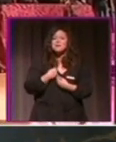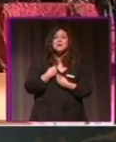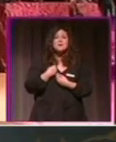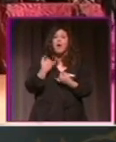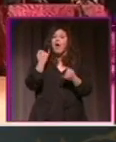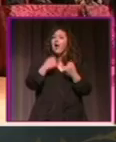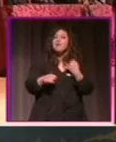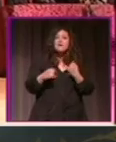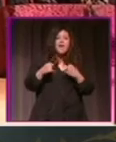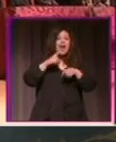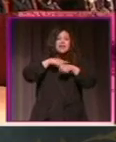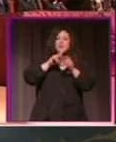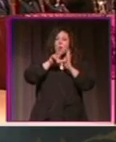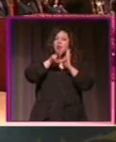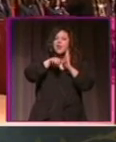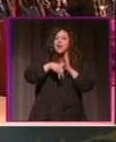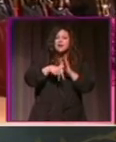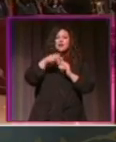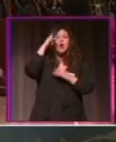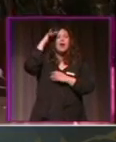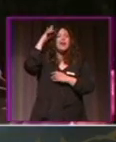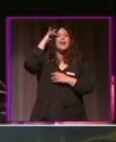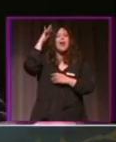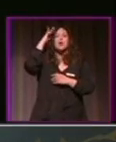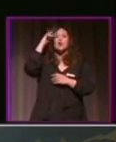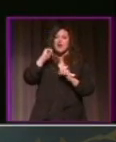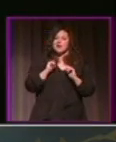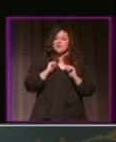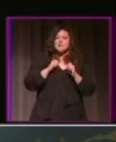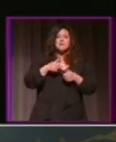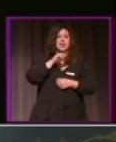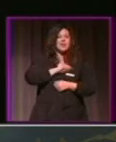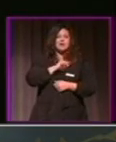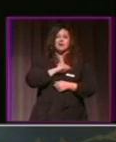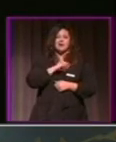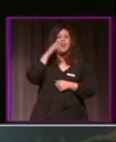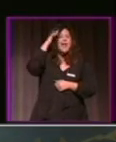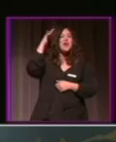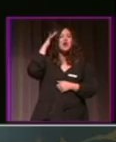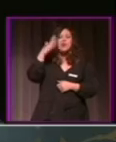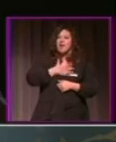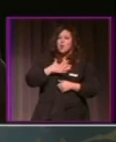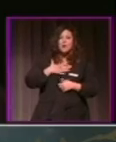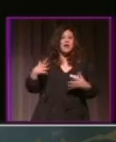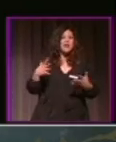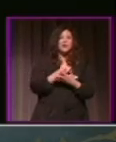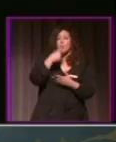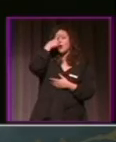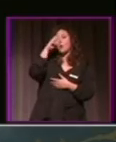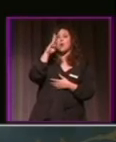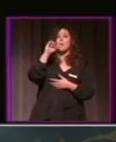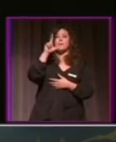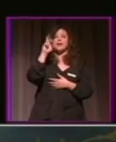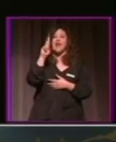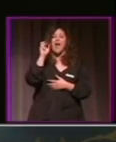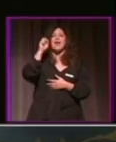irse al Palacio de Congreso ese mismo acto en el monasterio de San Jerónimo en la catedral en espacios muy